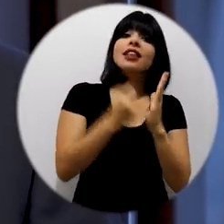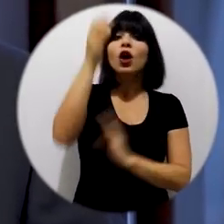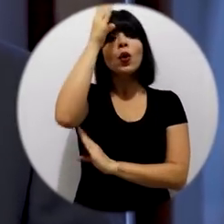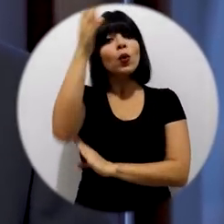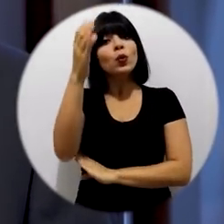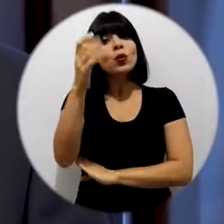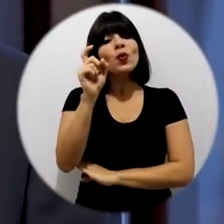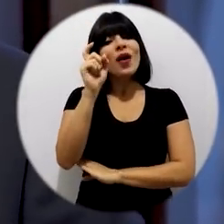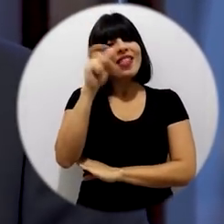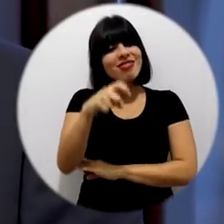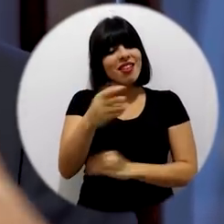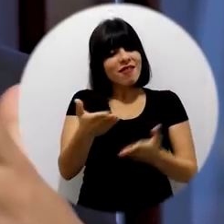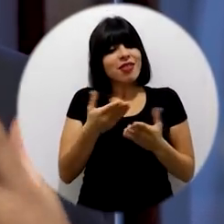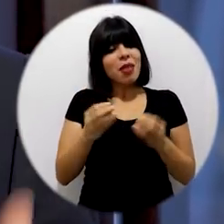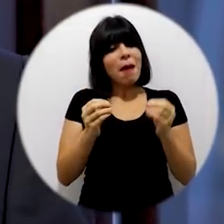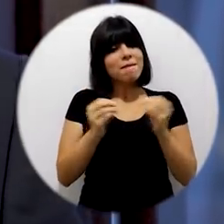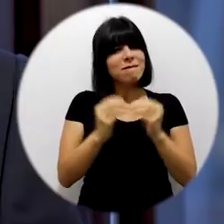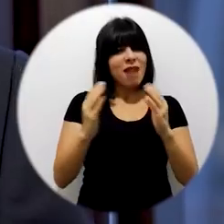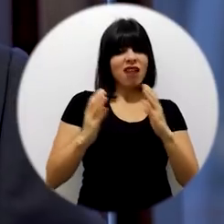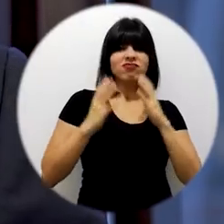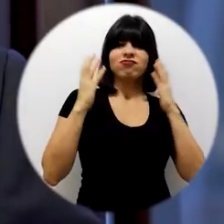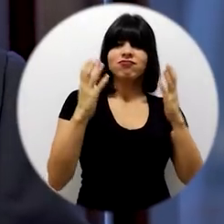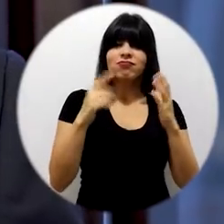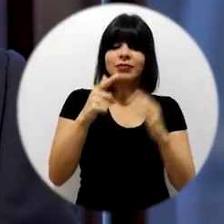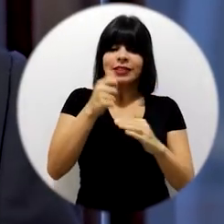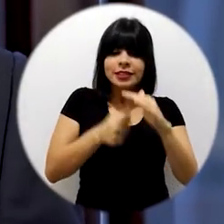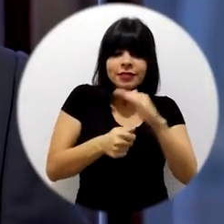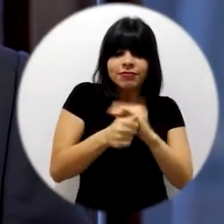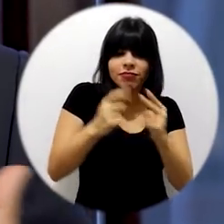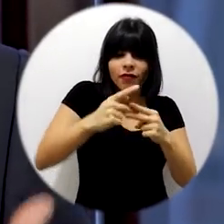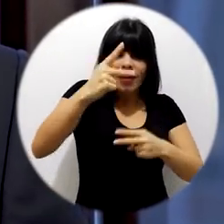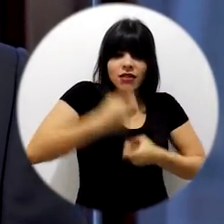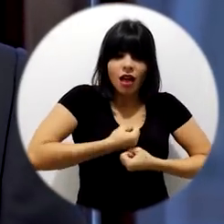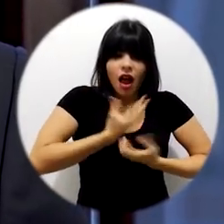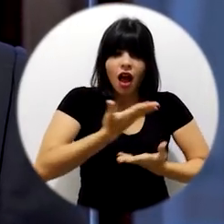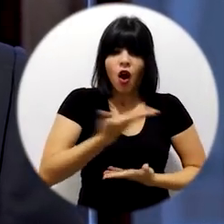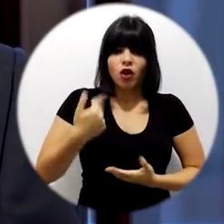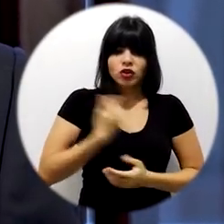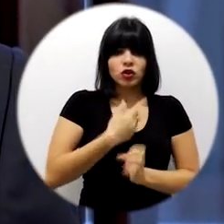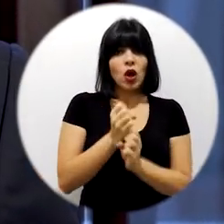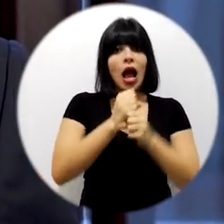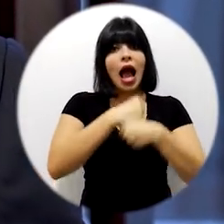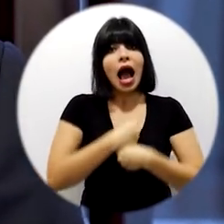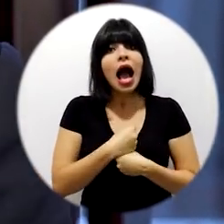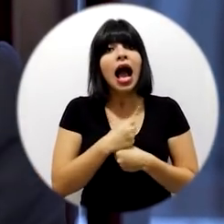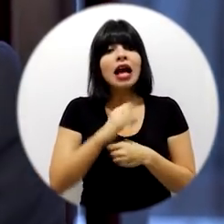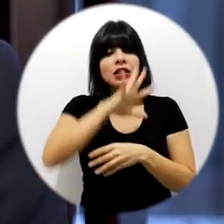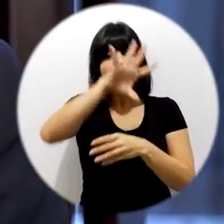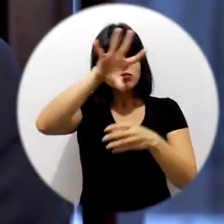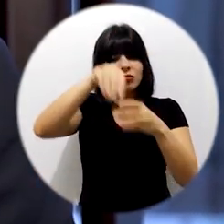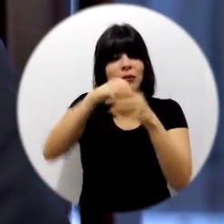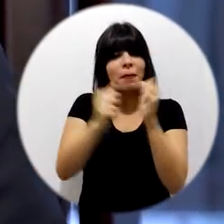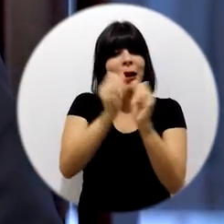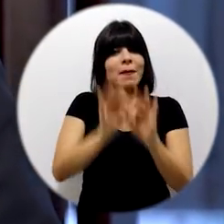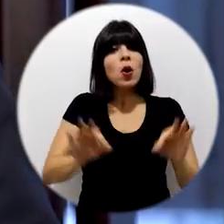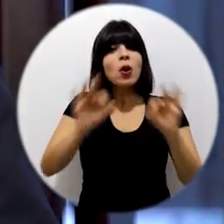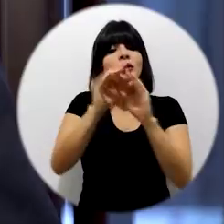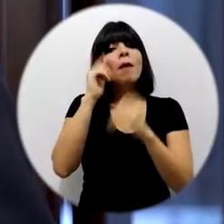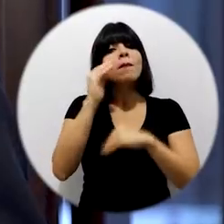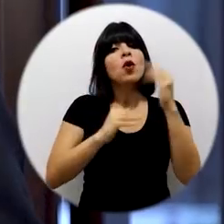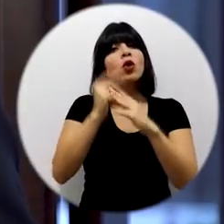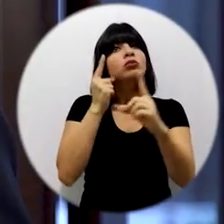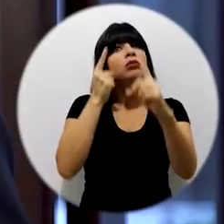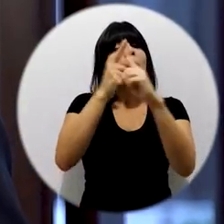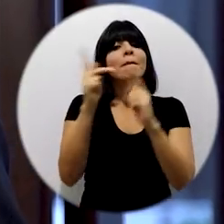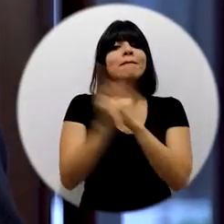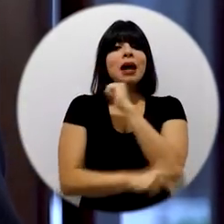El arte y la cultura deben engrandecernos, deben ser el refugio y el vitral de lo que hacemos, la argamasa fundamental para